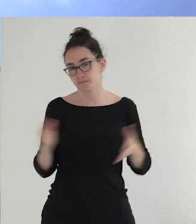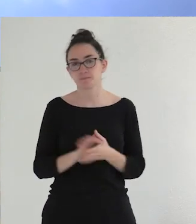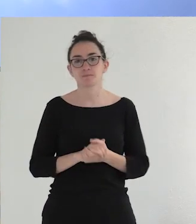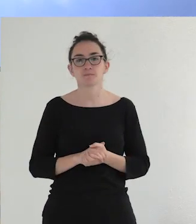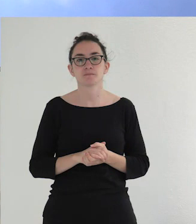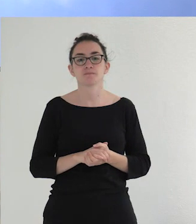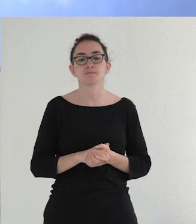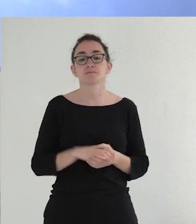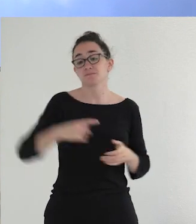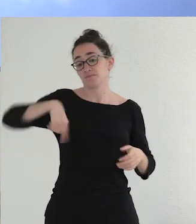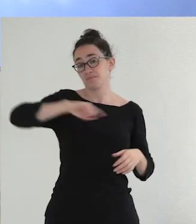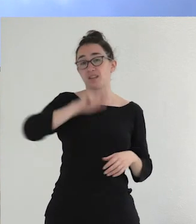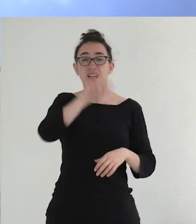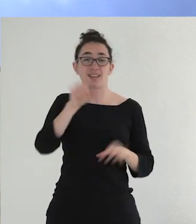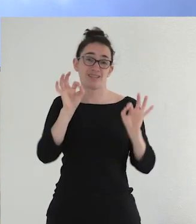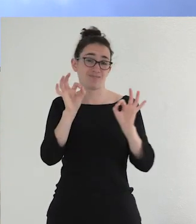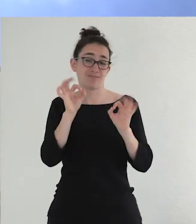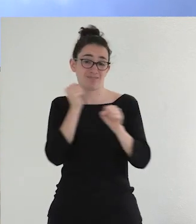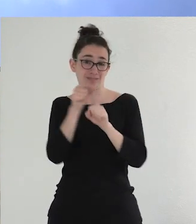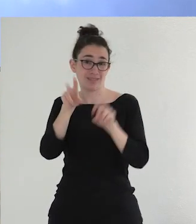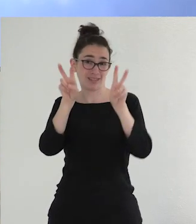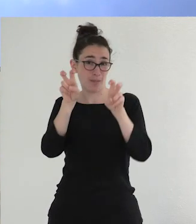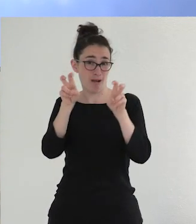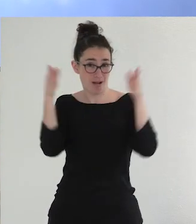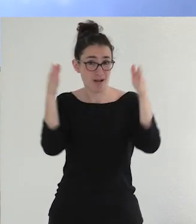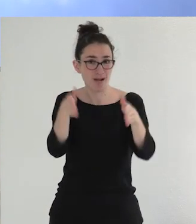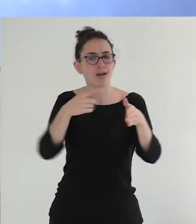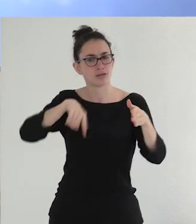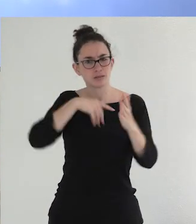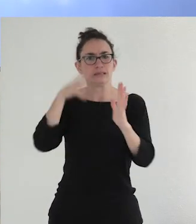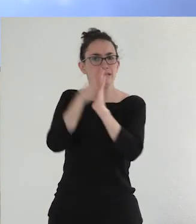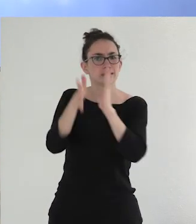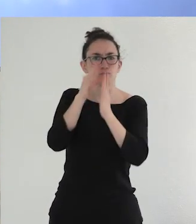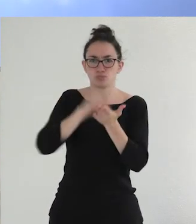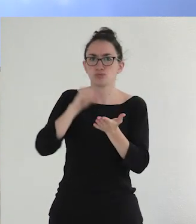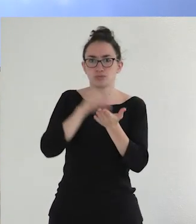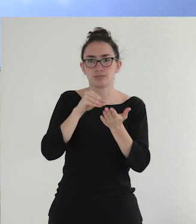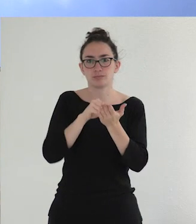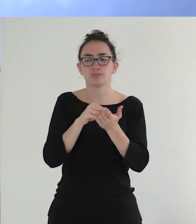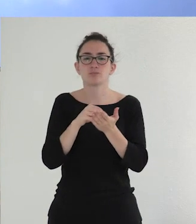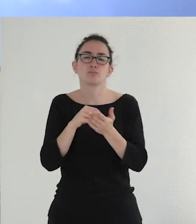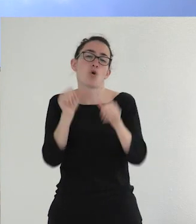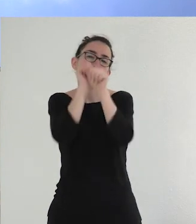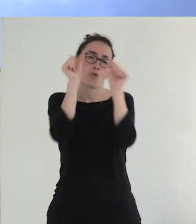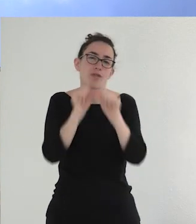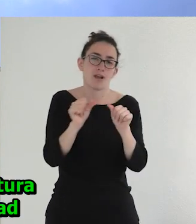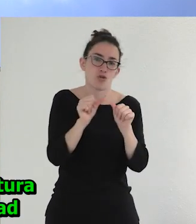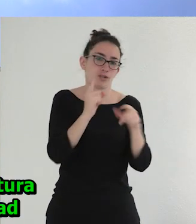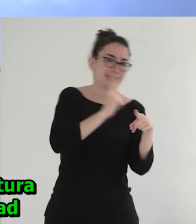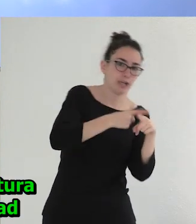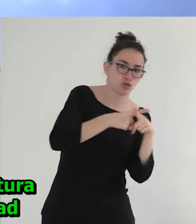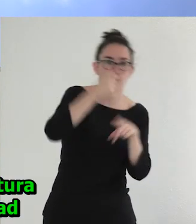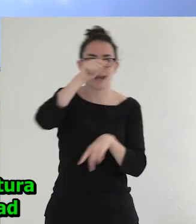gente que trabajamos en estas cuestiones, básicamente hemos tratado de explicar esto históricamente a través de lo que se ha llamado el modelo sexogénero, por todas conocido,